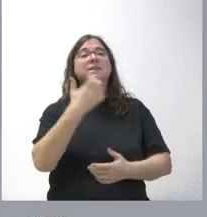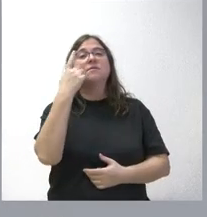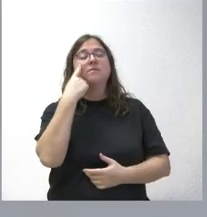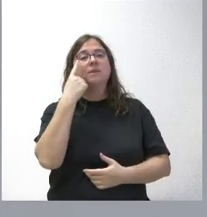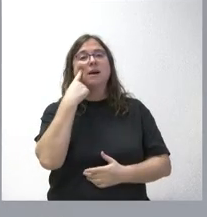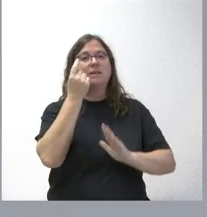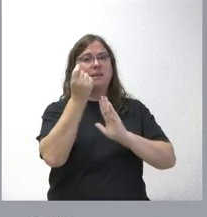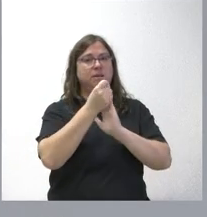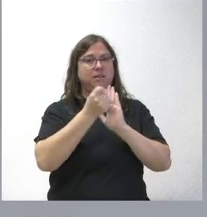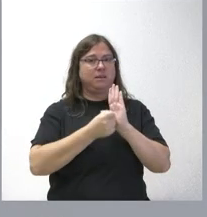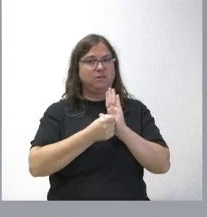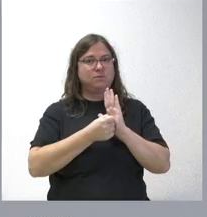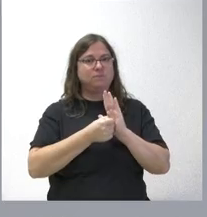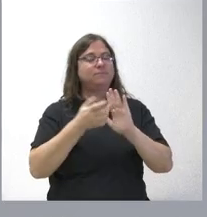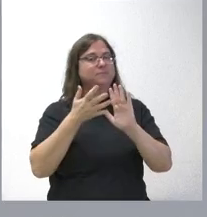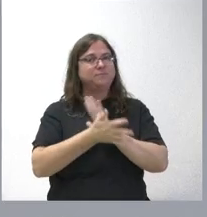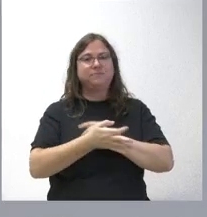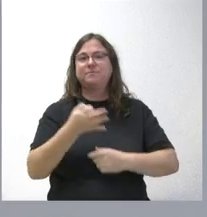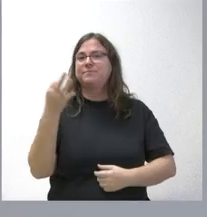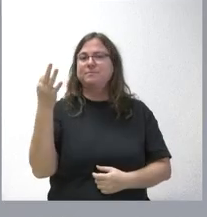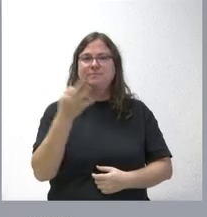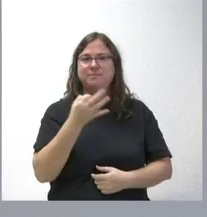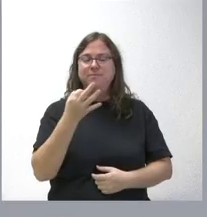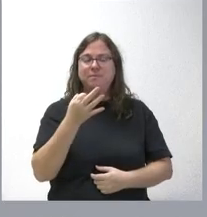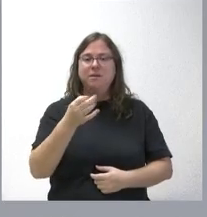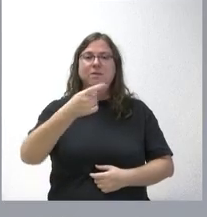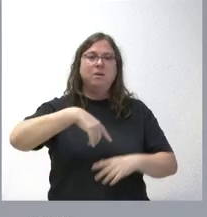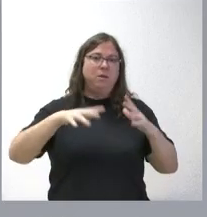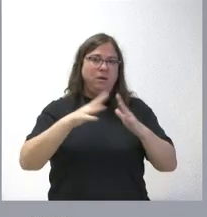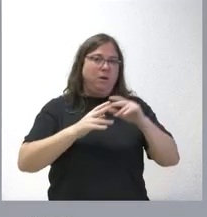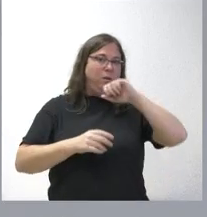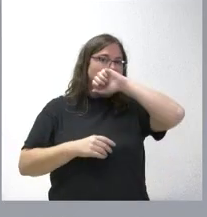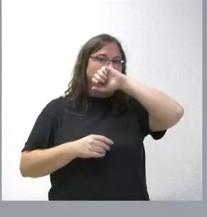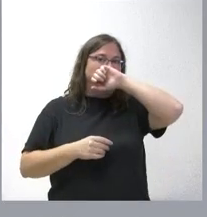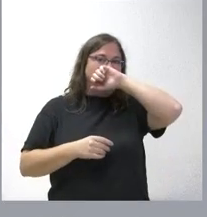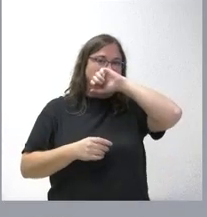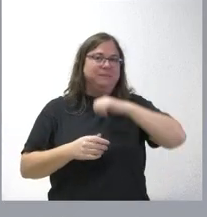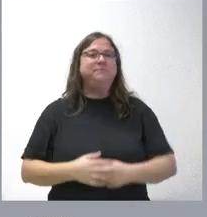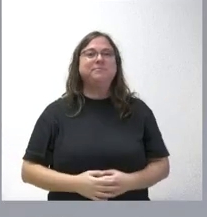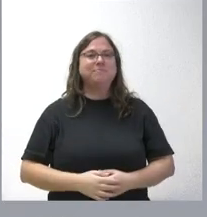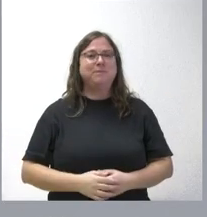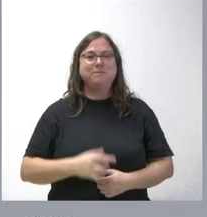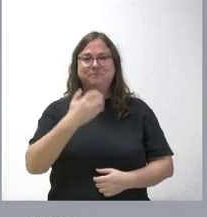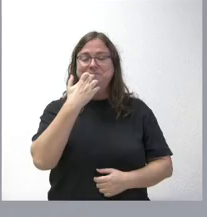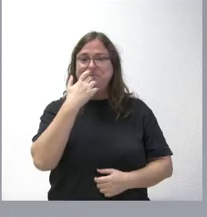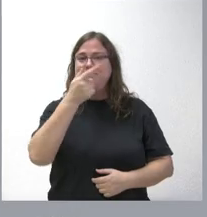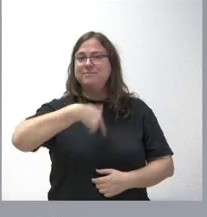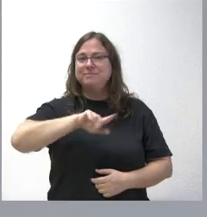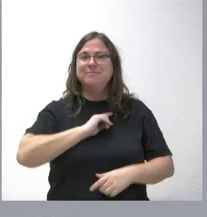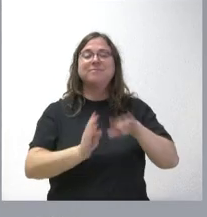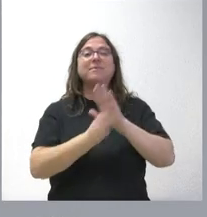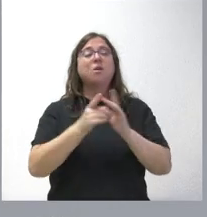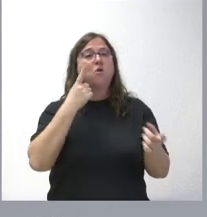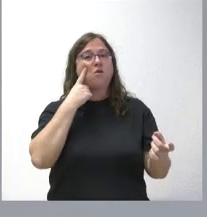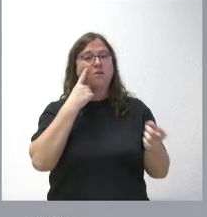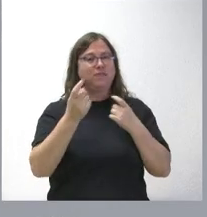criterios señalándose que estos tienen que ser puestos estructurales. Como tal, nos estamos refiriendo a los puestos de coordinador,